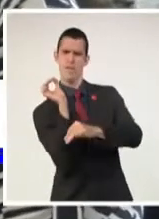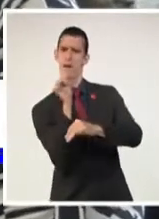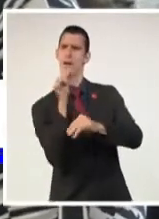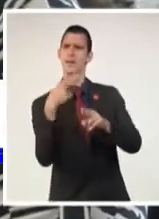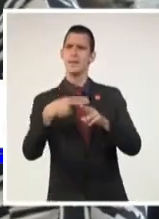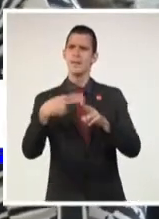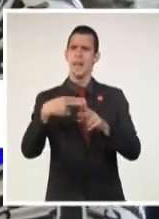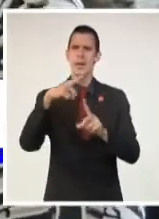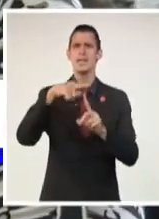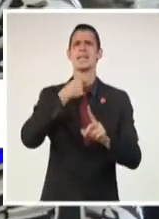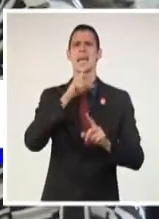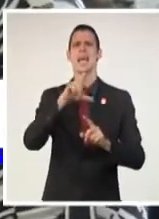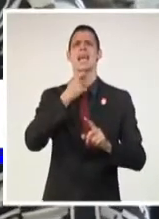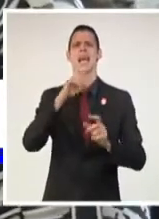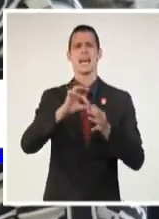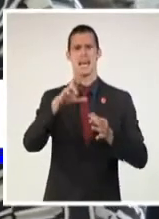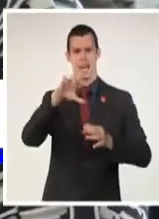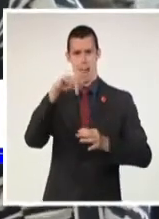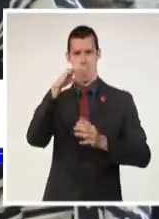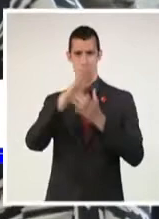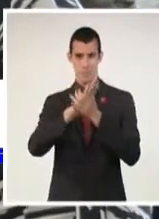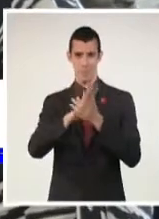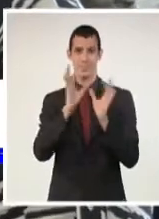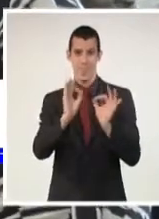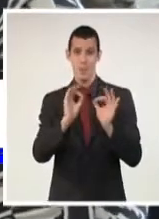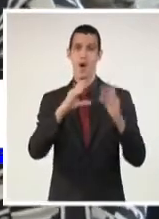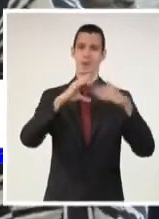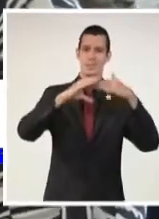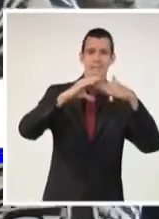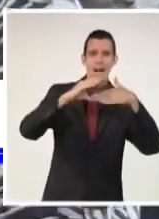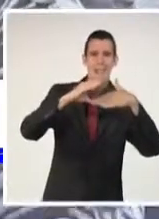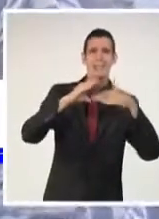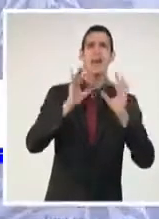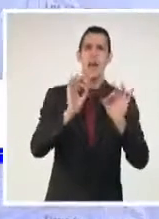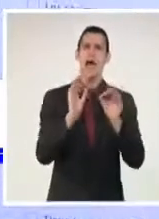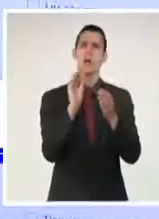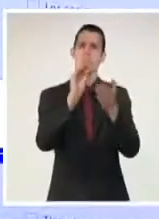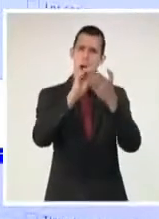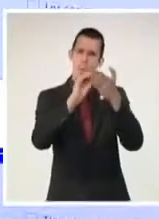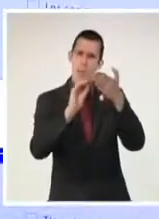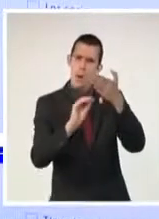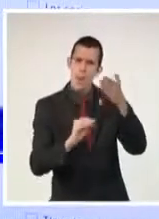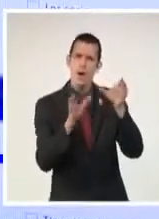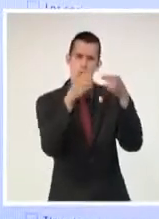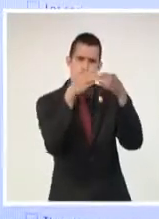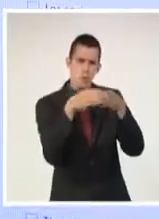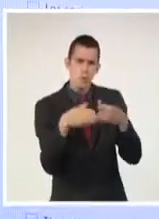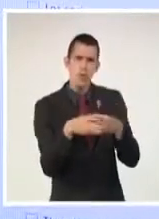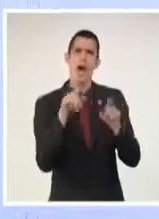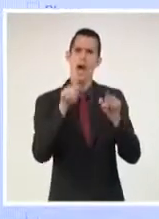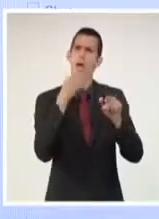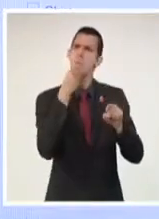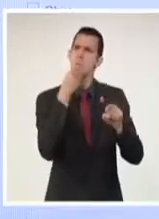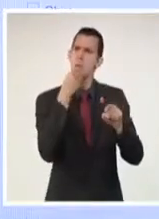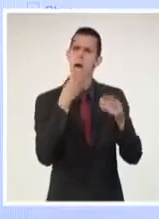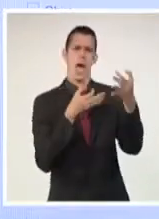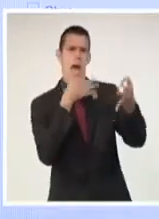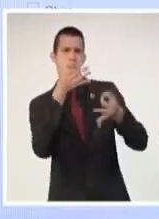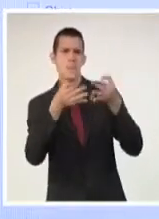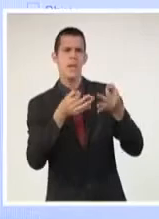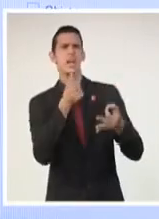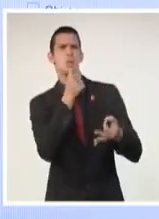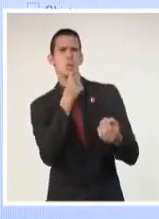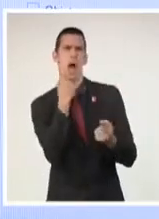esta semana que han estado en diferentes estadios. sea, tenemos solicitudes que aún los propios usuarios están